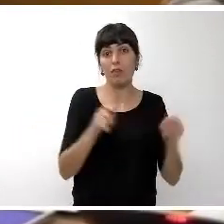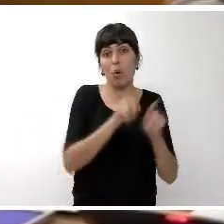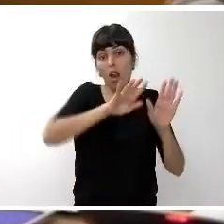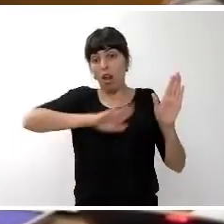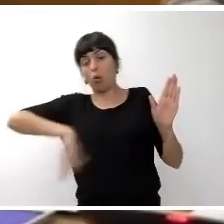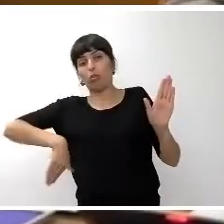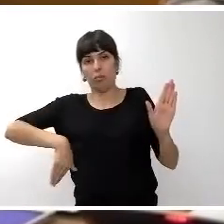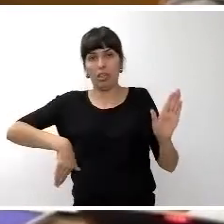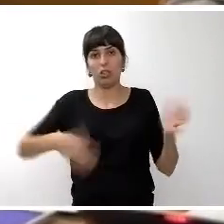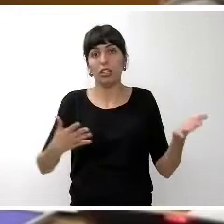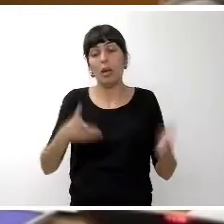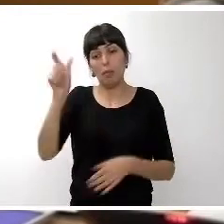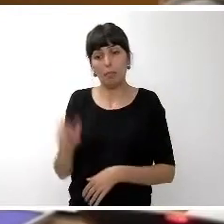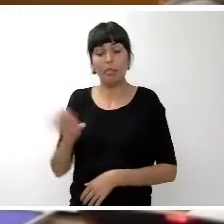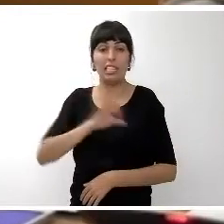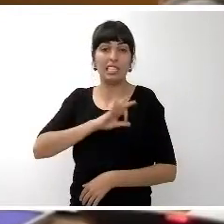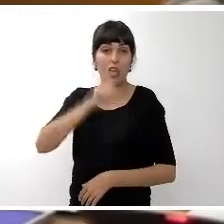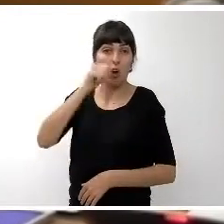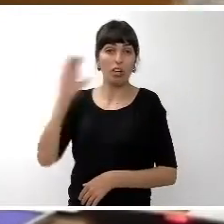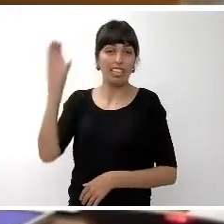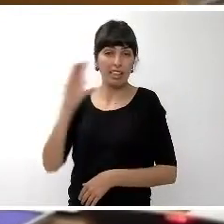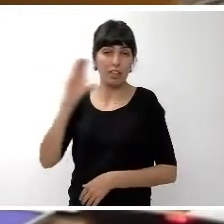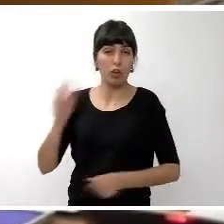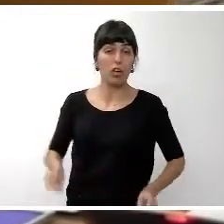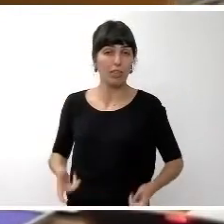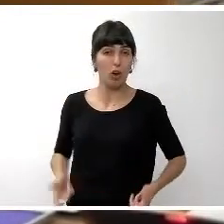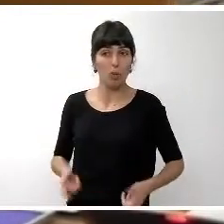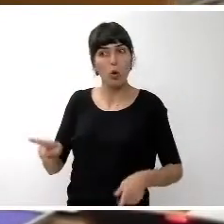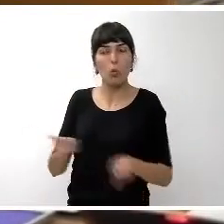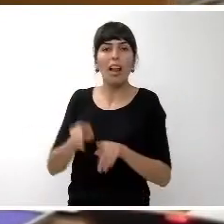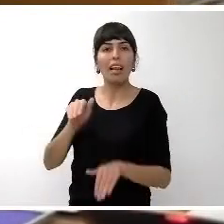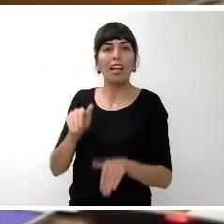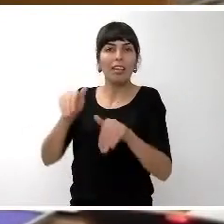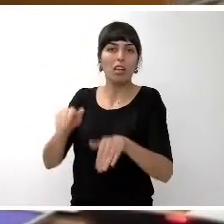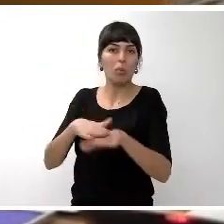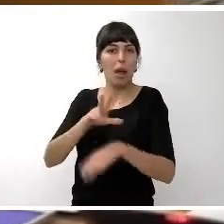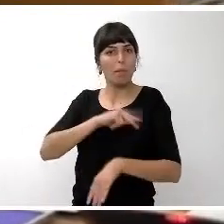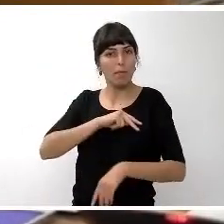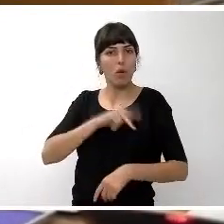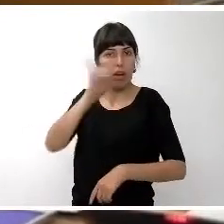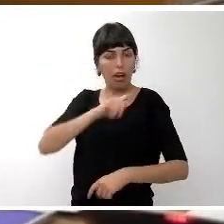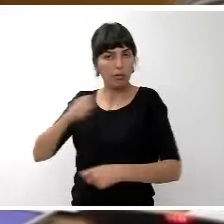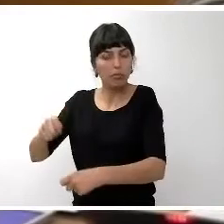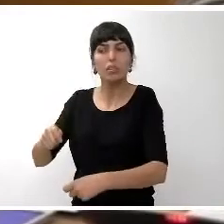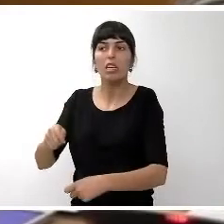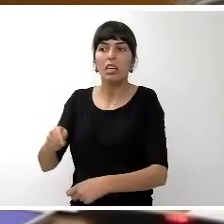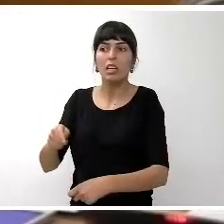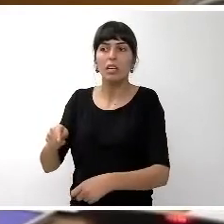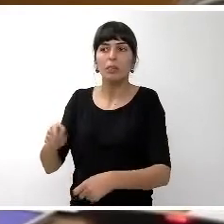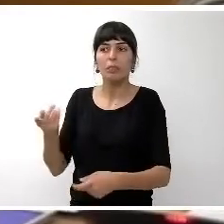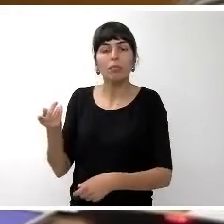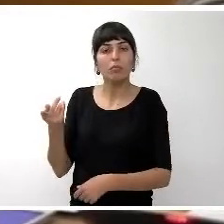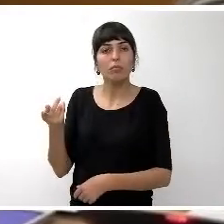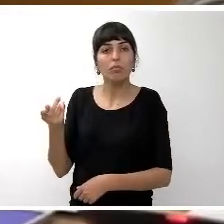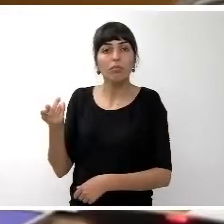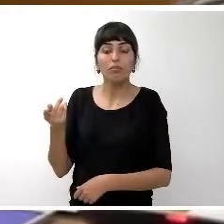al señor Steve Hawking al que este cabildo acaba de aprobar su promoción para el premio Canarias la sombra alargada de un anterior responsable de este cabildo